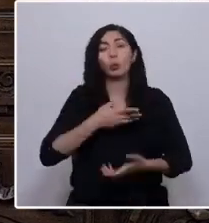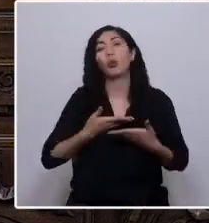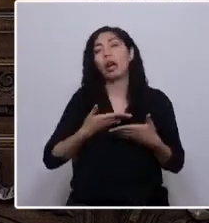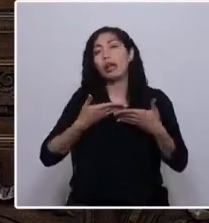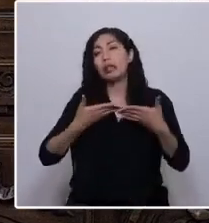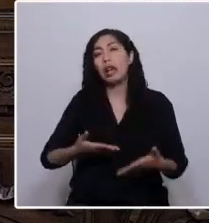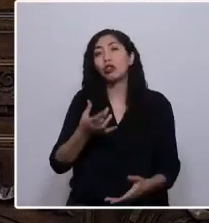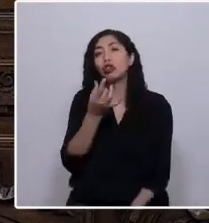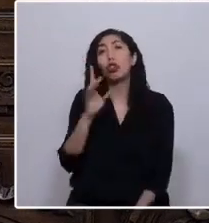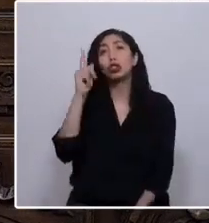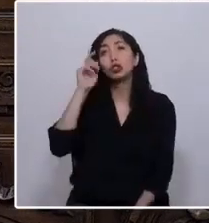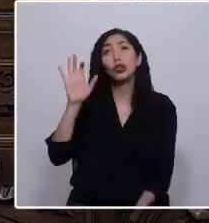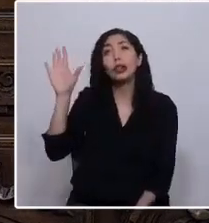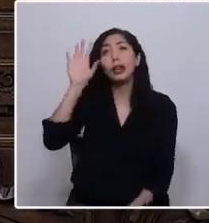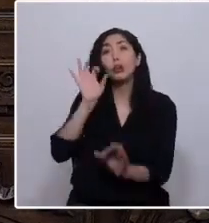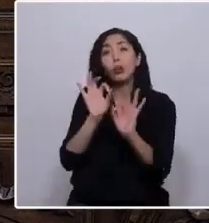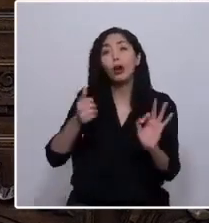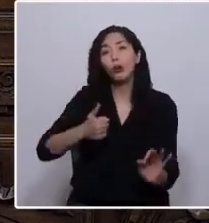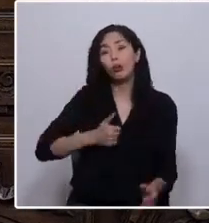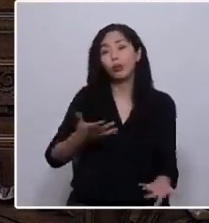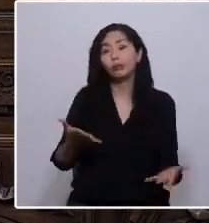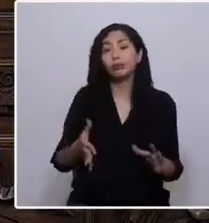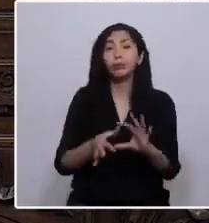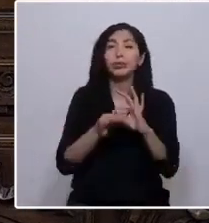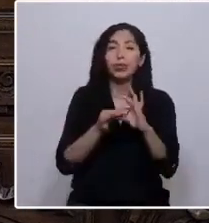Muchas gracias, que tengan un buen día.